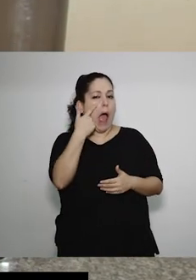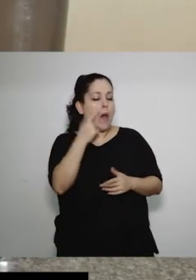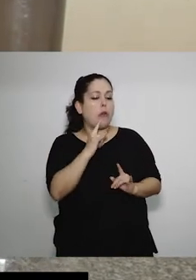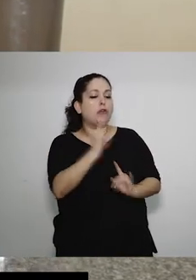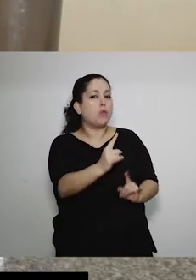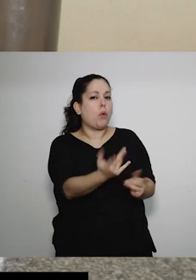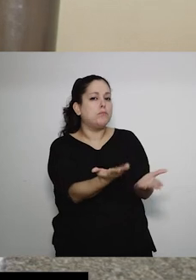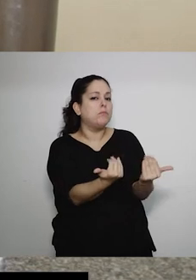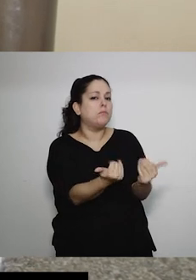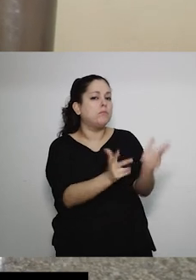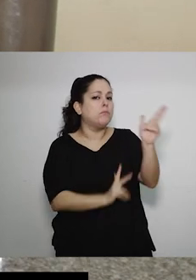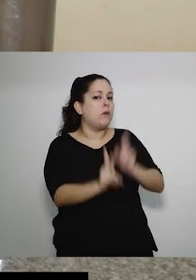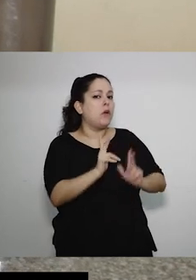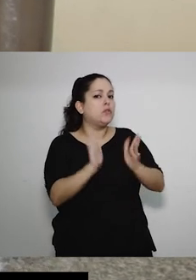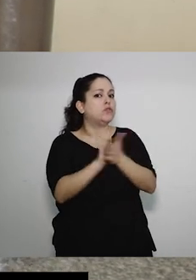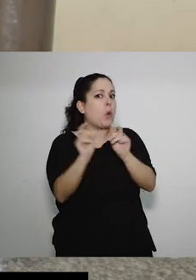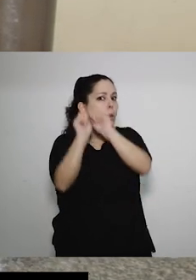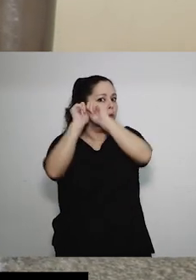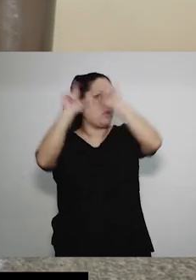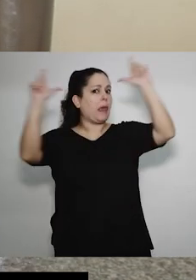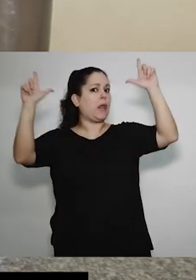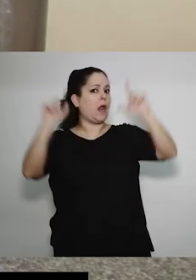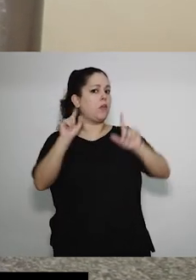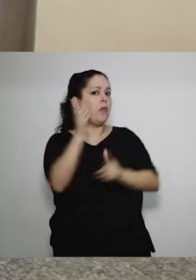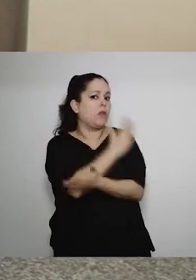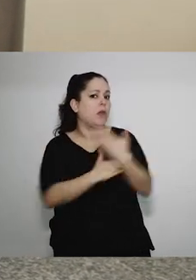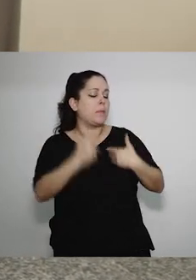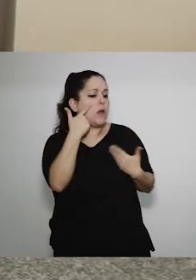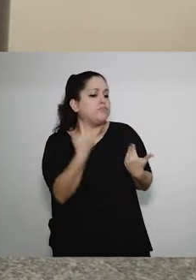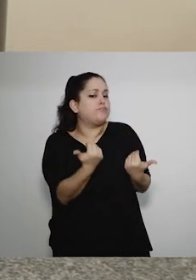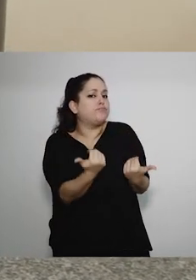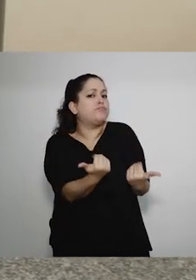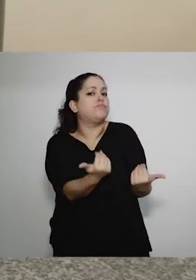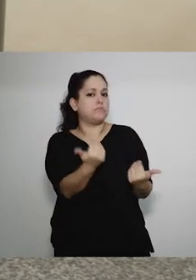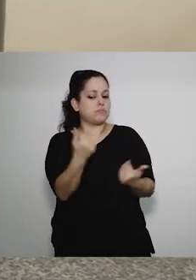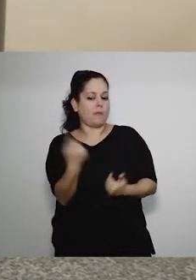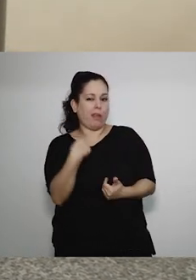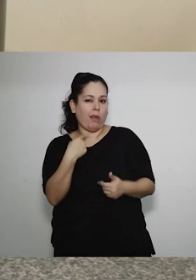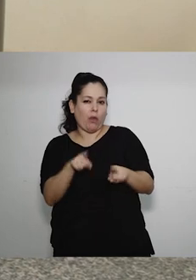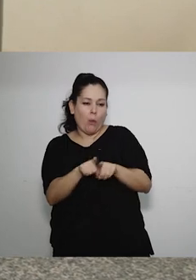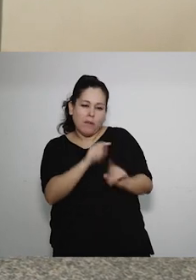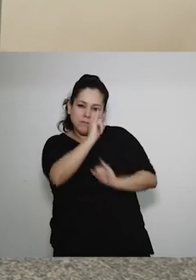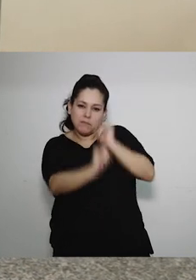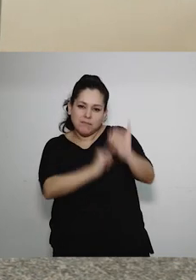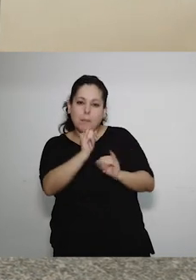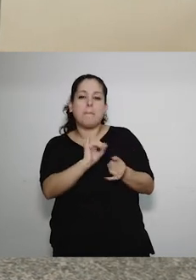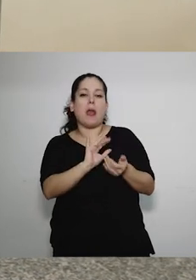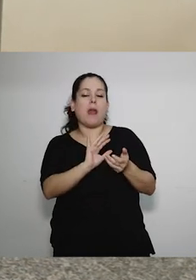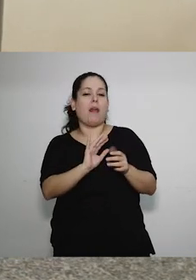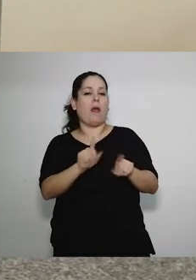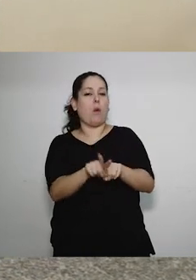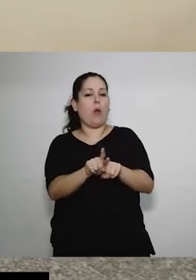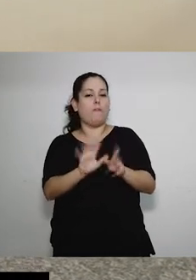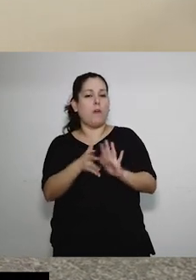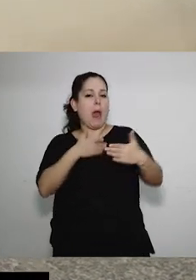ver cuál es el imaginario que ellos tienen en torno a la discapacidad y poder empezar a remover barreras que son más bien